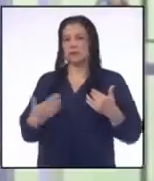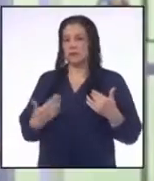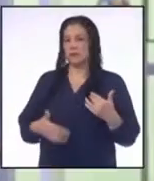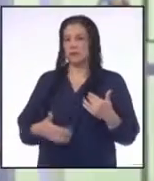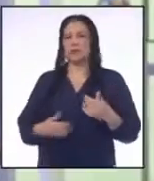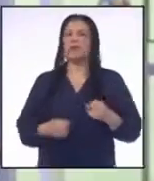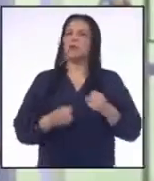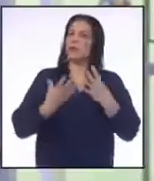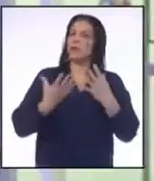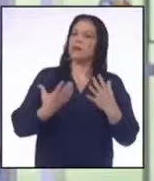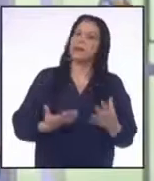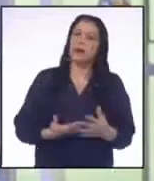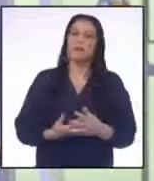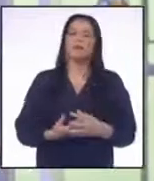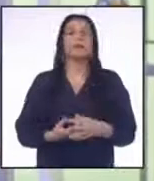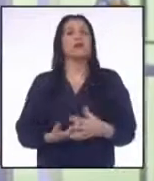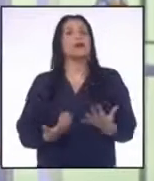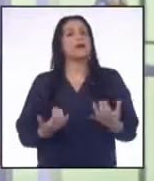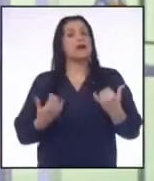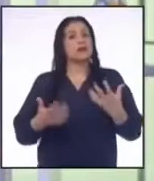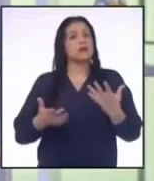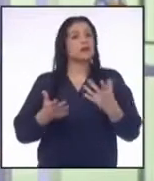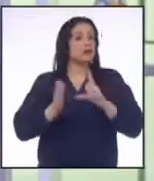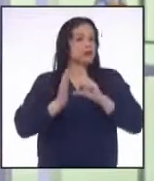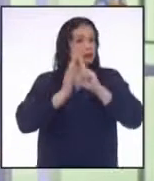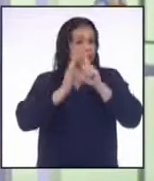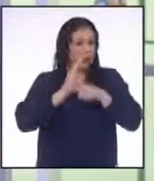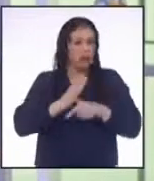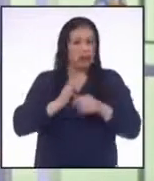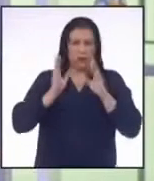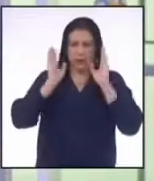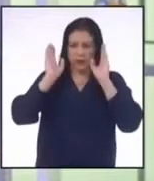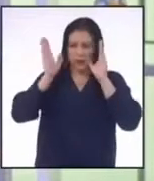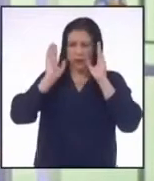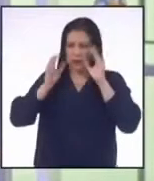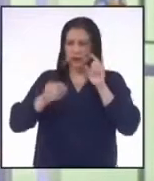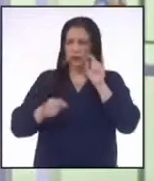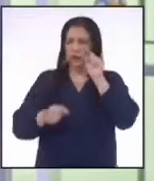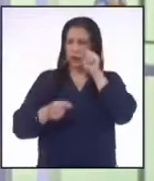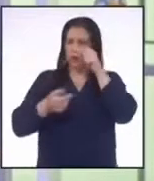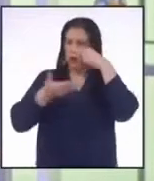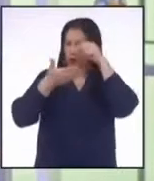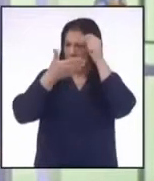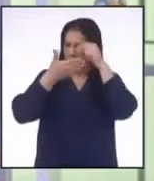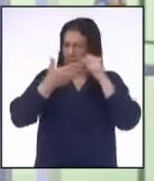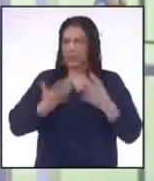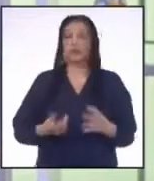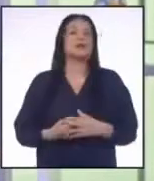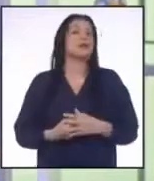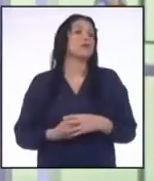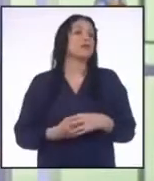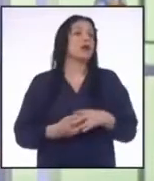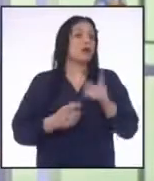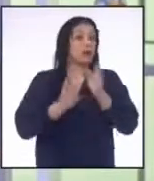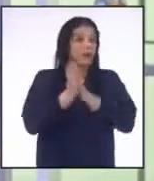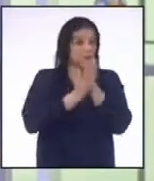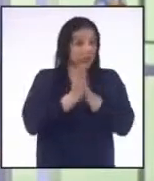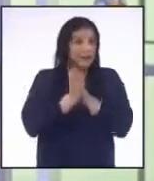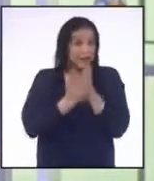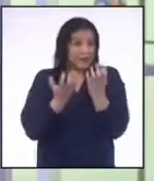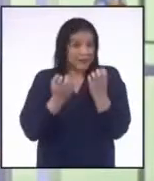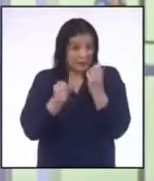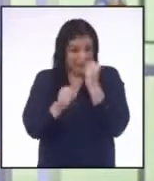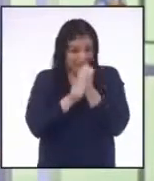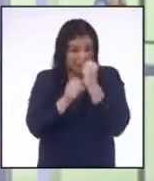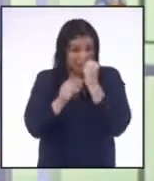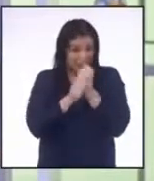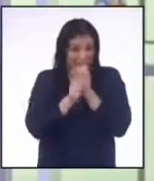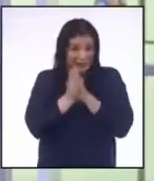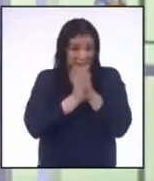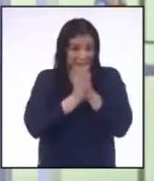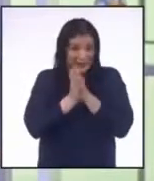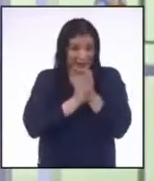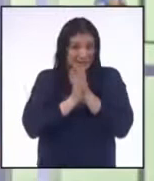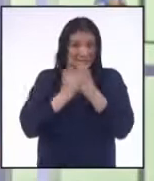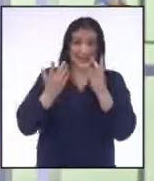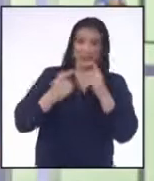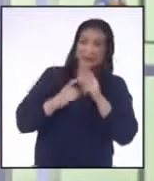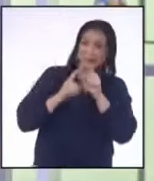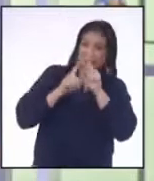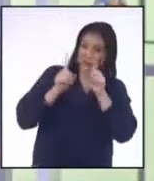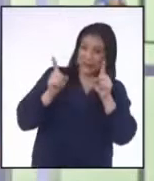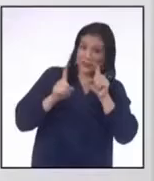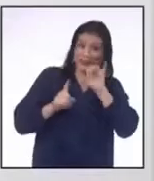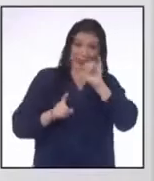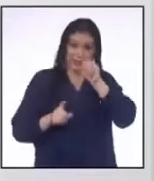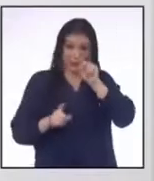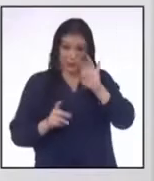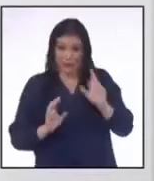Muy bien, entonces, luego de haber escuchado estos criterios de evaluación, ¿están dispuestos a trabajar en ese mundo de las desigualdades